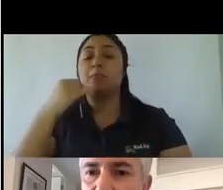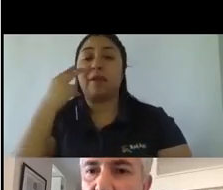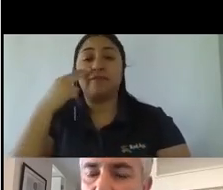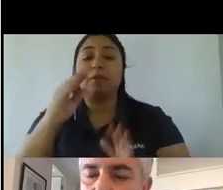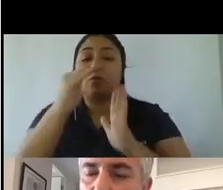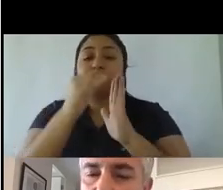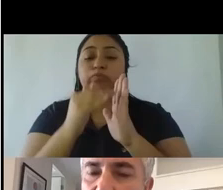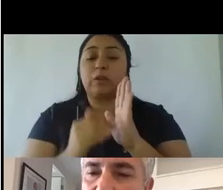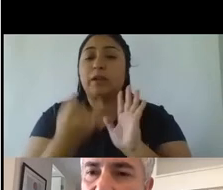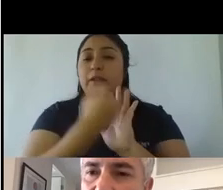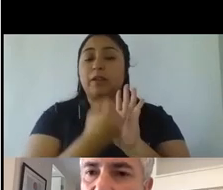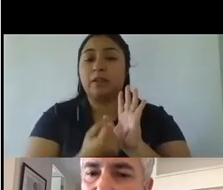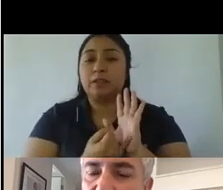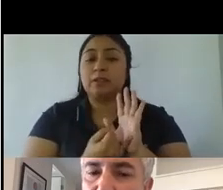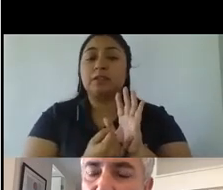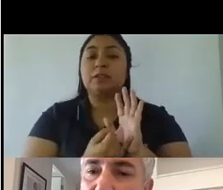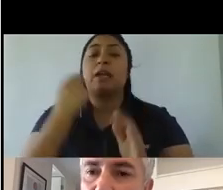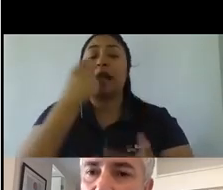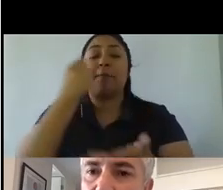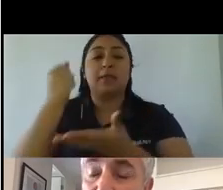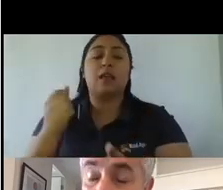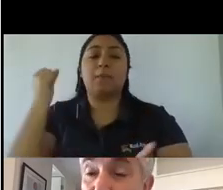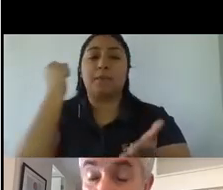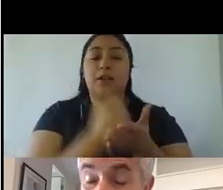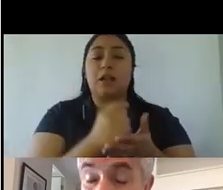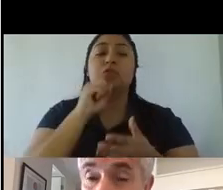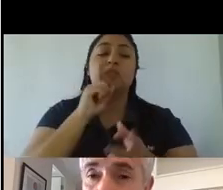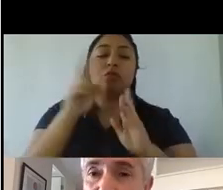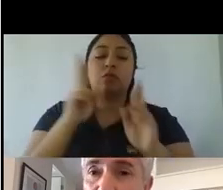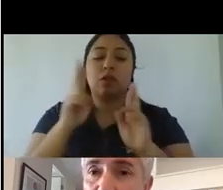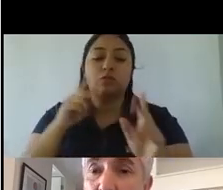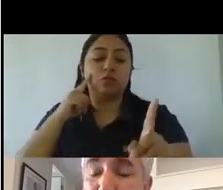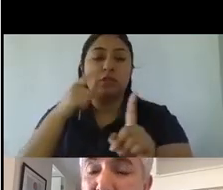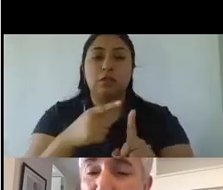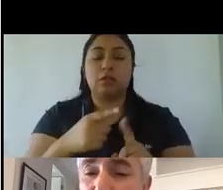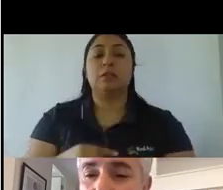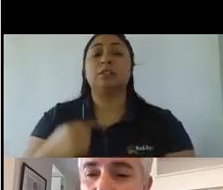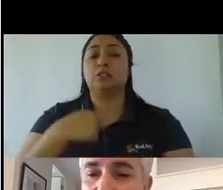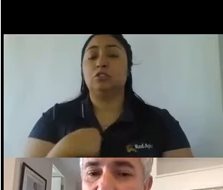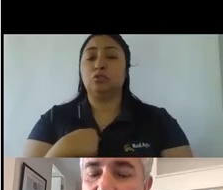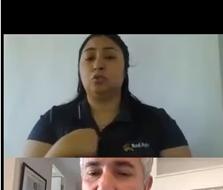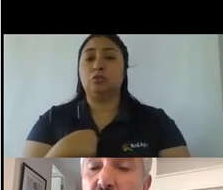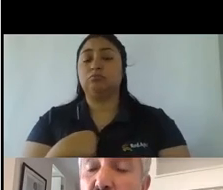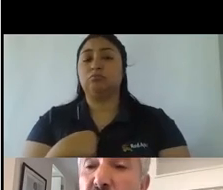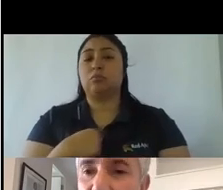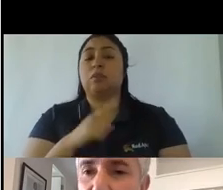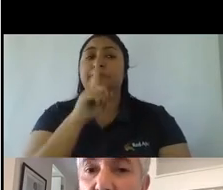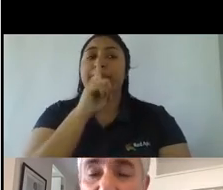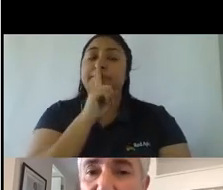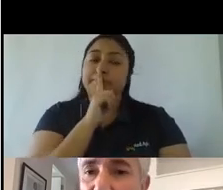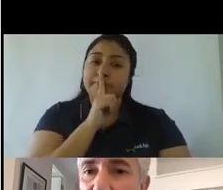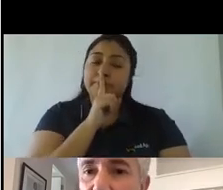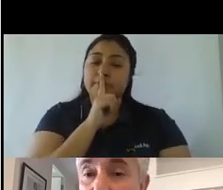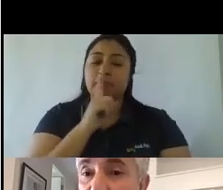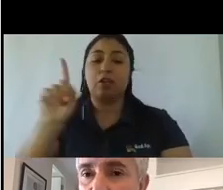marcario bueno eso tiene una correlación directa mientras menos habla mientras menos hablo menos estoy conversando